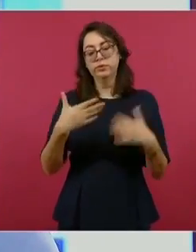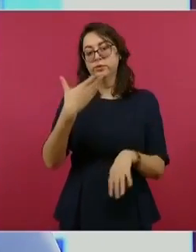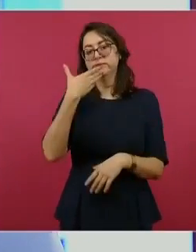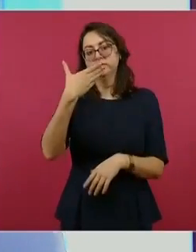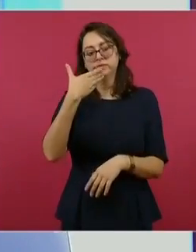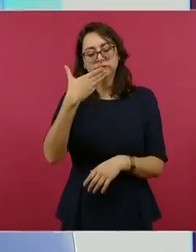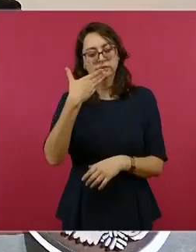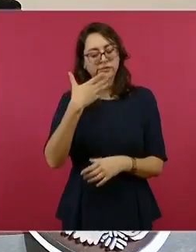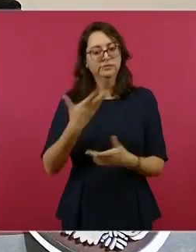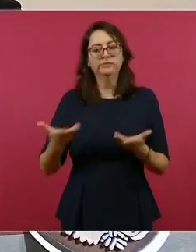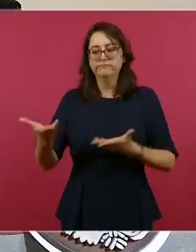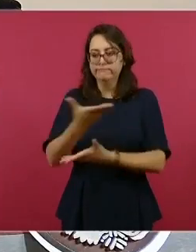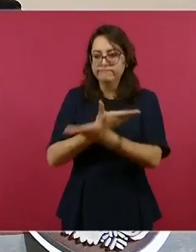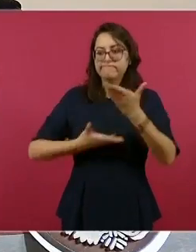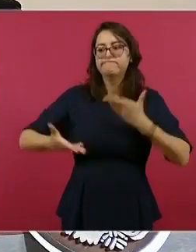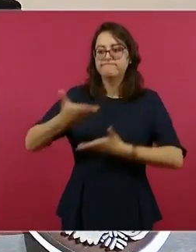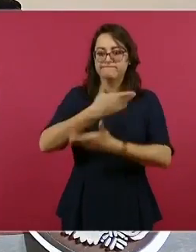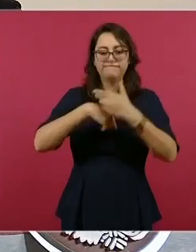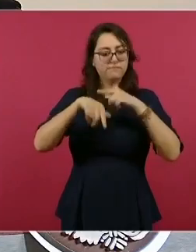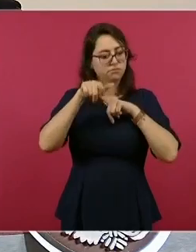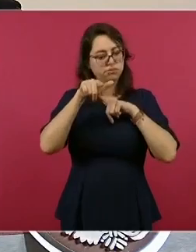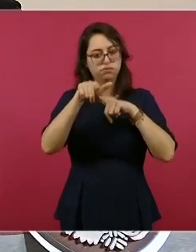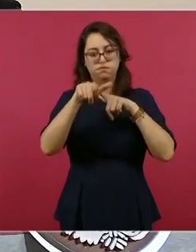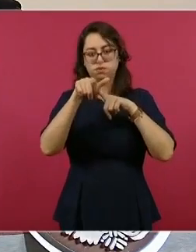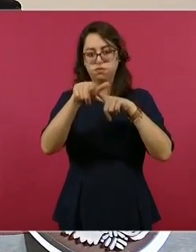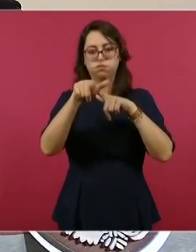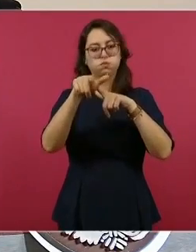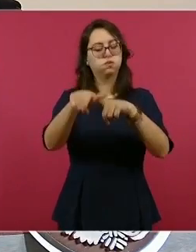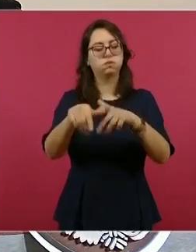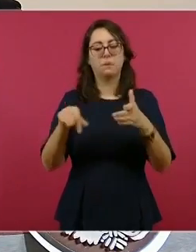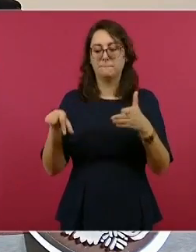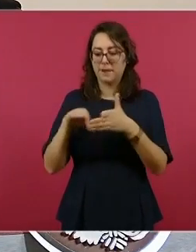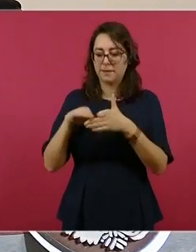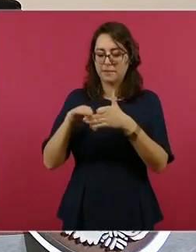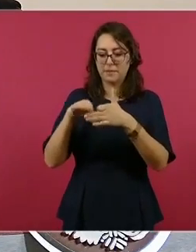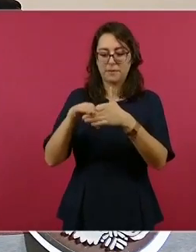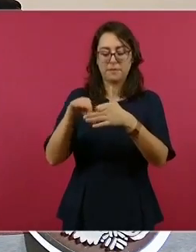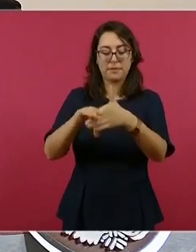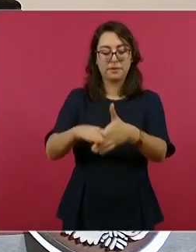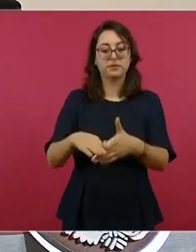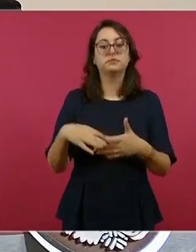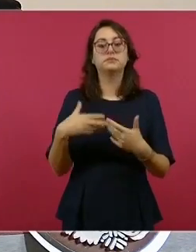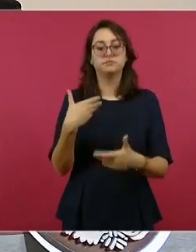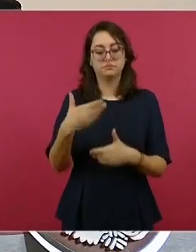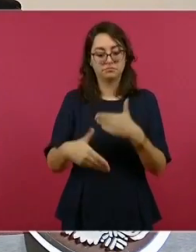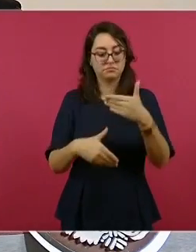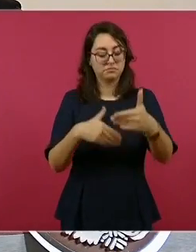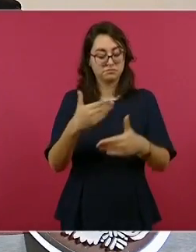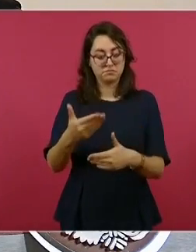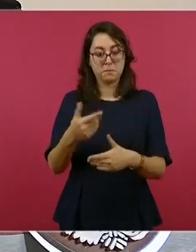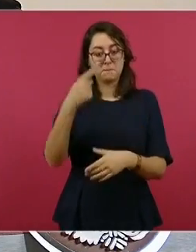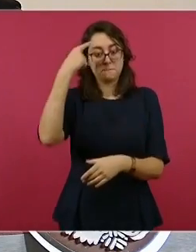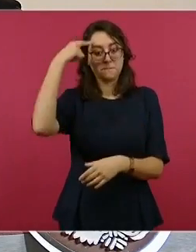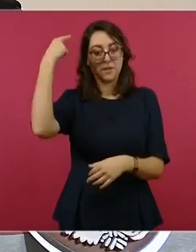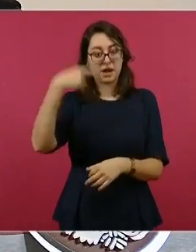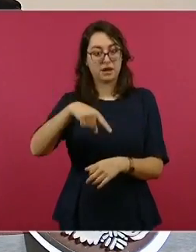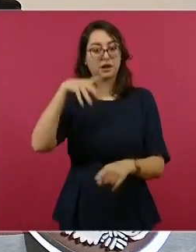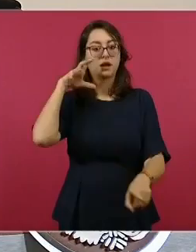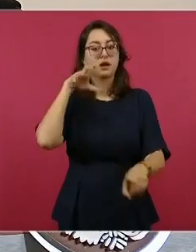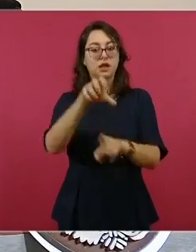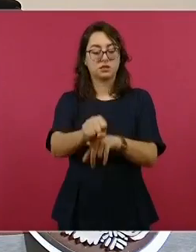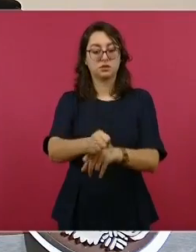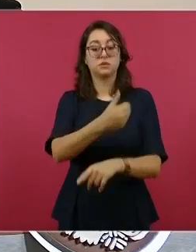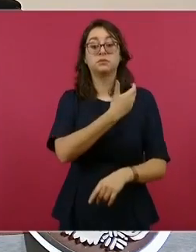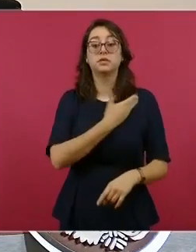se continuará trabajando permanentemente para seguir dando resultados y tenemos la instrucción del presidente